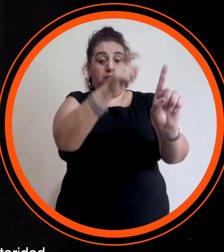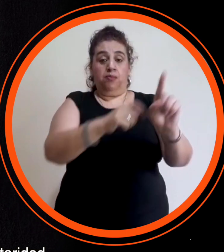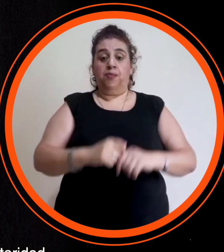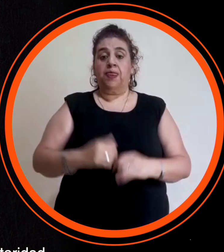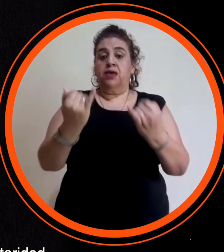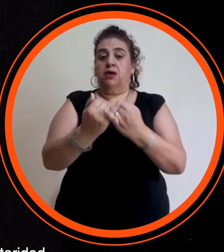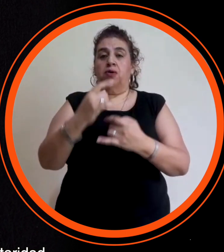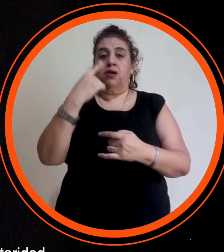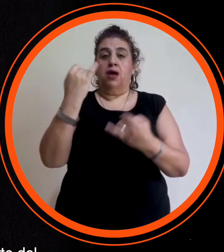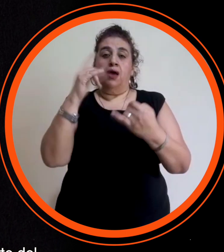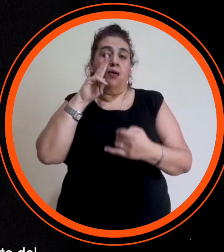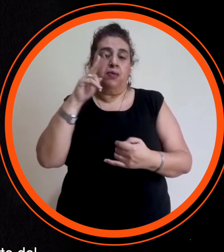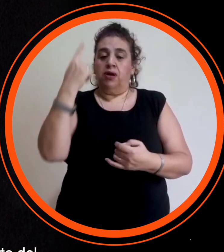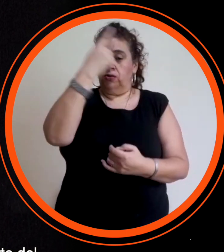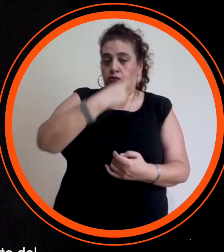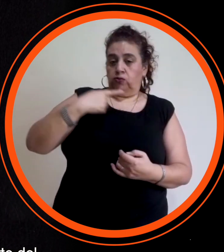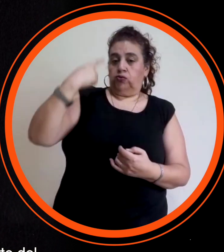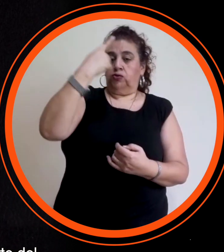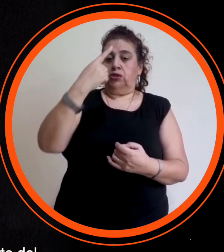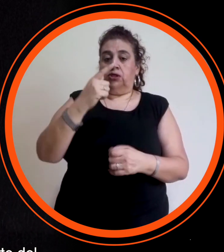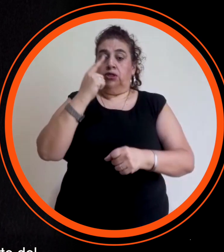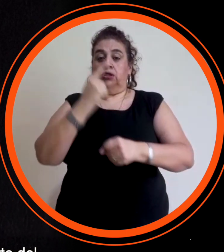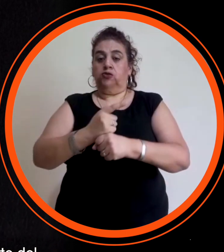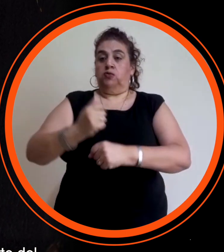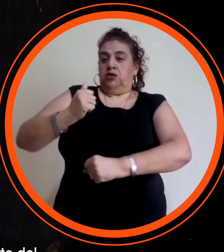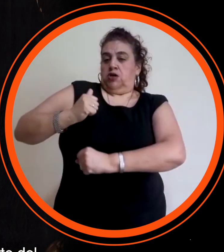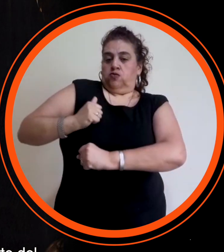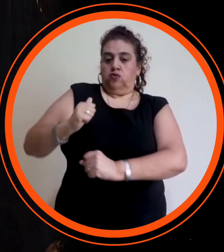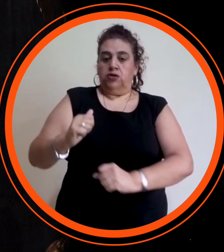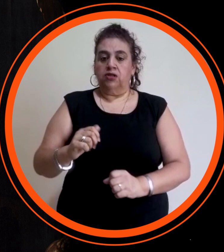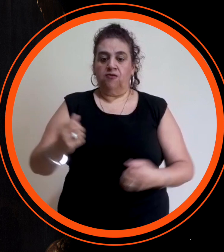acentuando su autoridad y el carácter fuerte del personaje femenino.